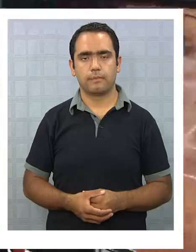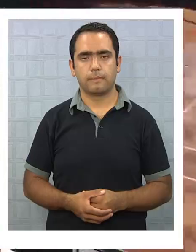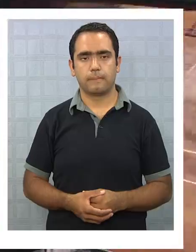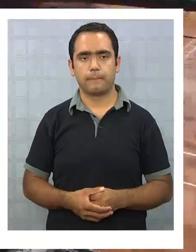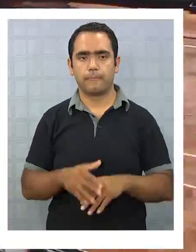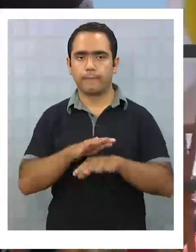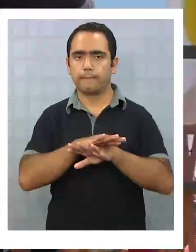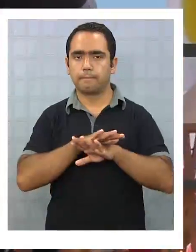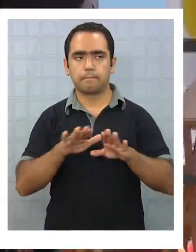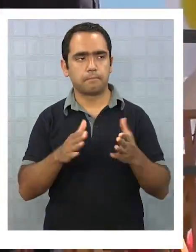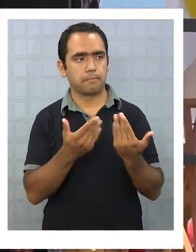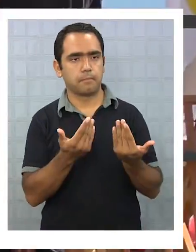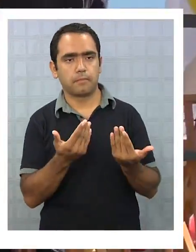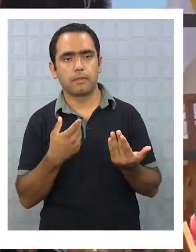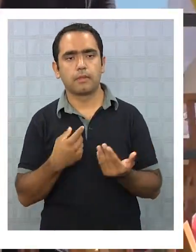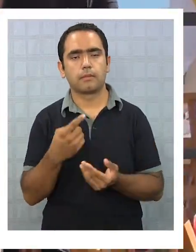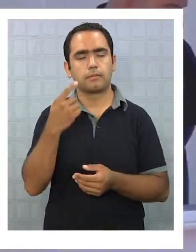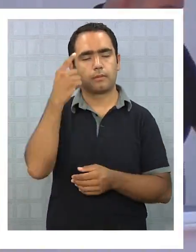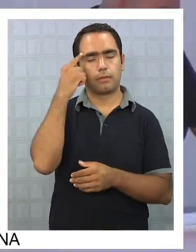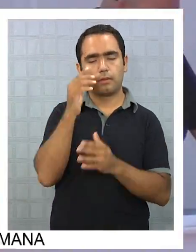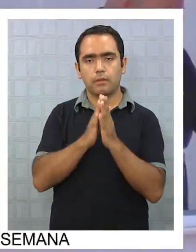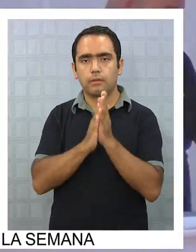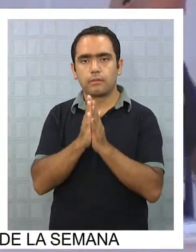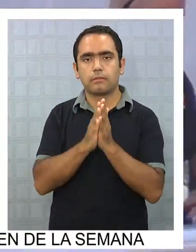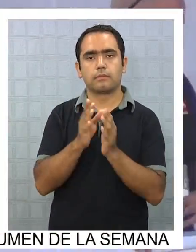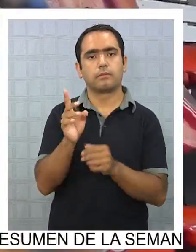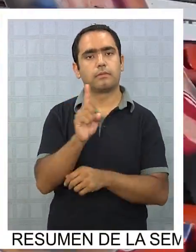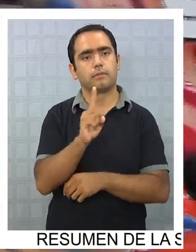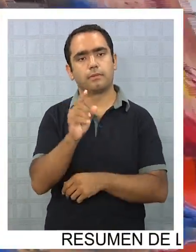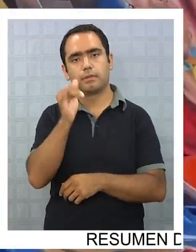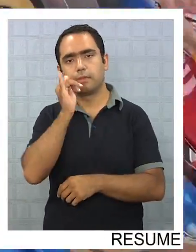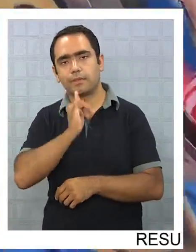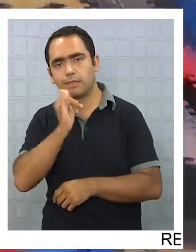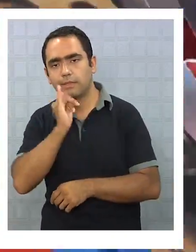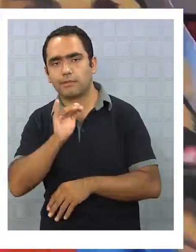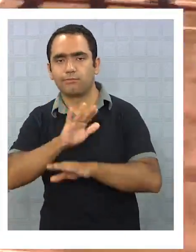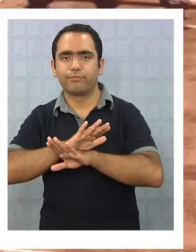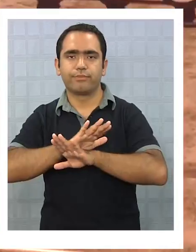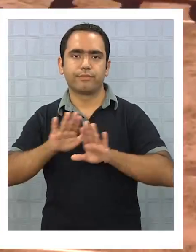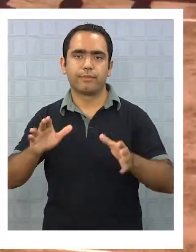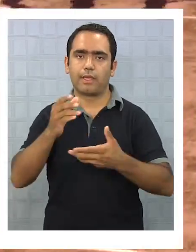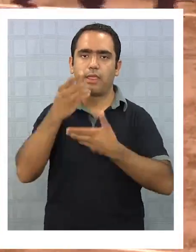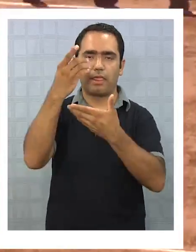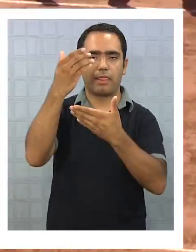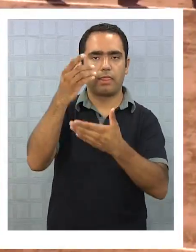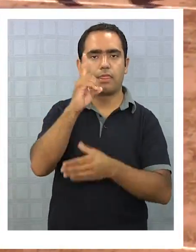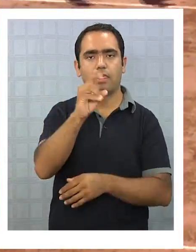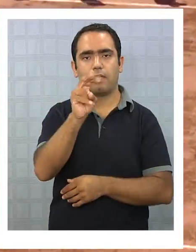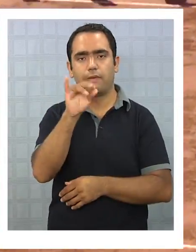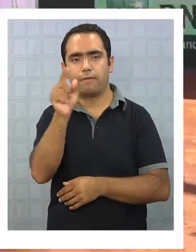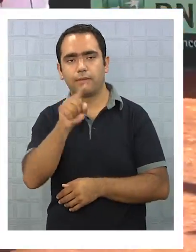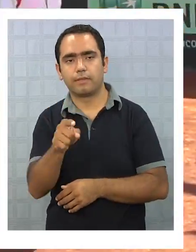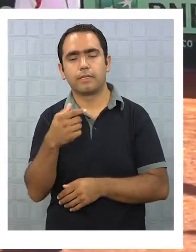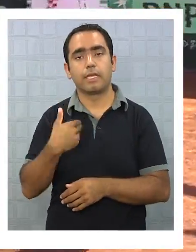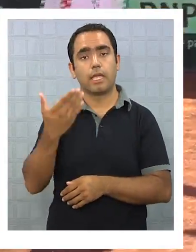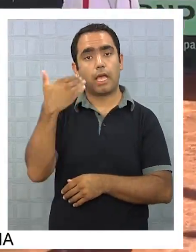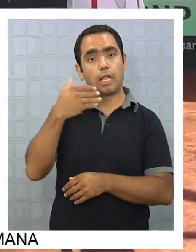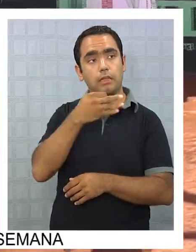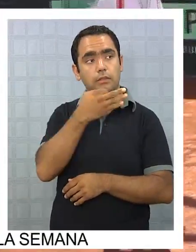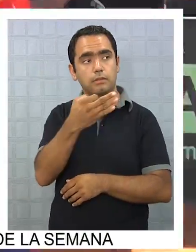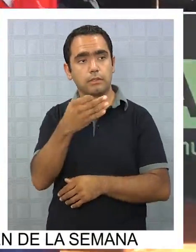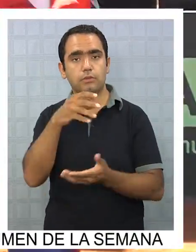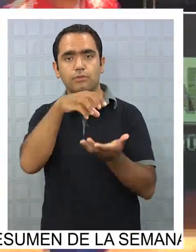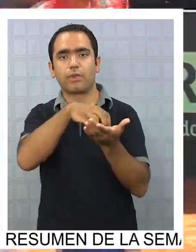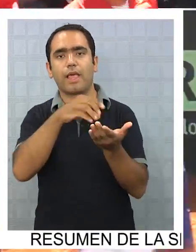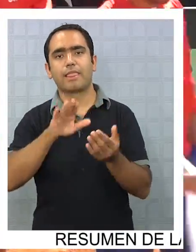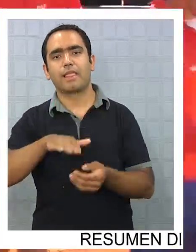Se acabó la espera y la ilusión. La Copa Davis no va más en Iquique y según se anunció hace pocos días se realizará en